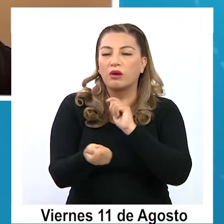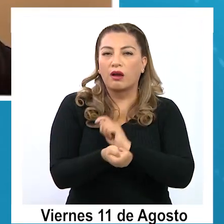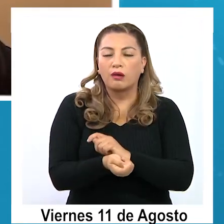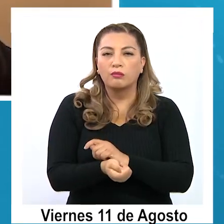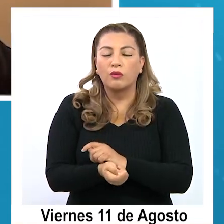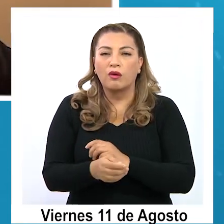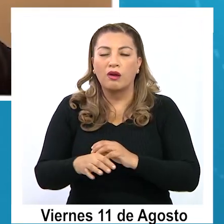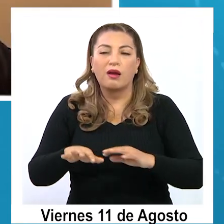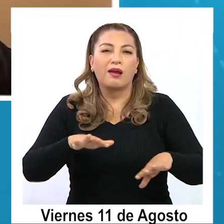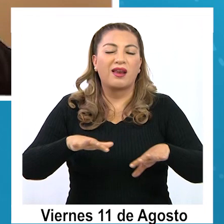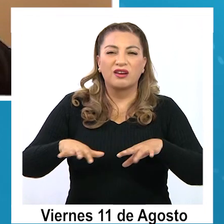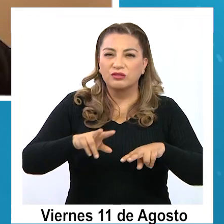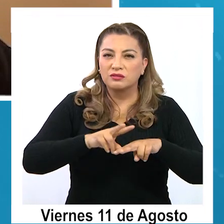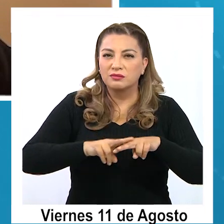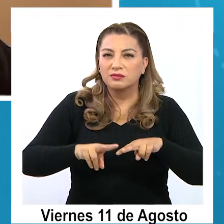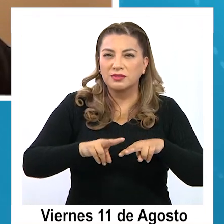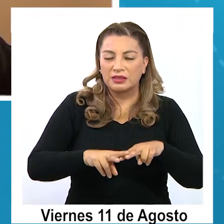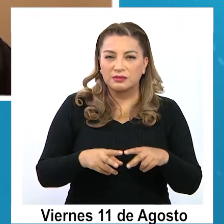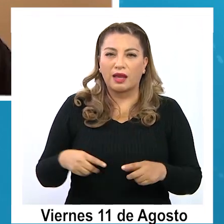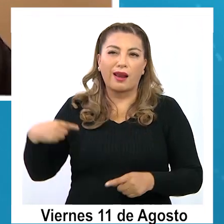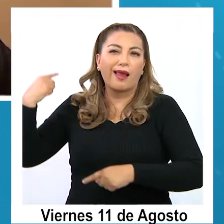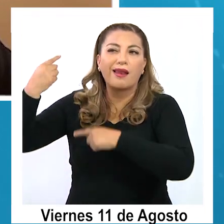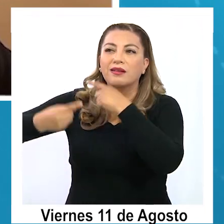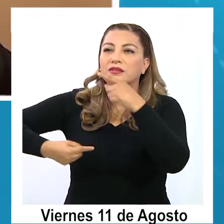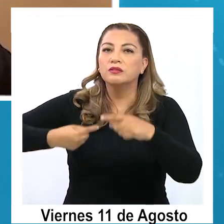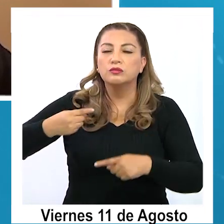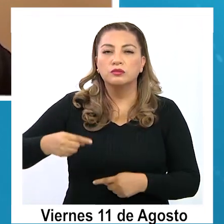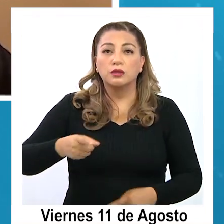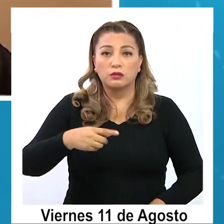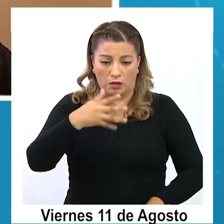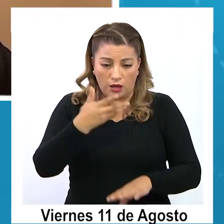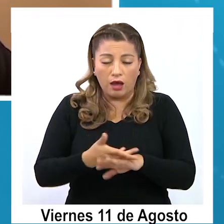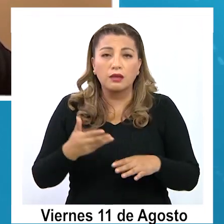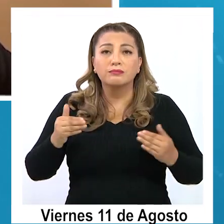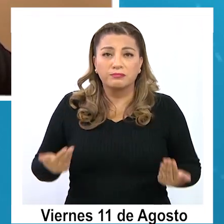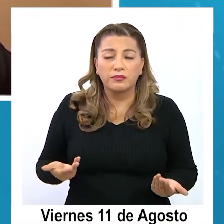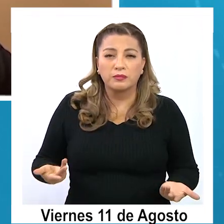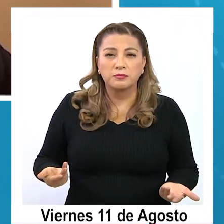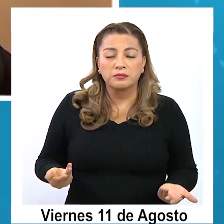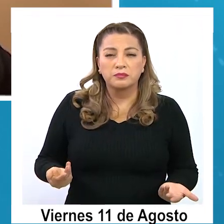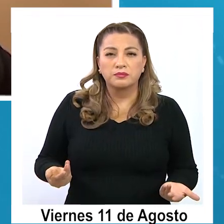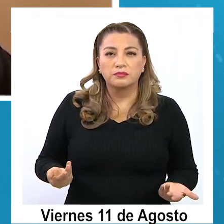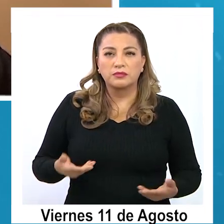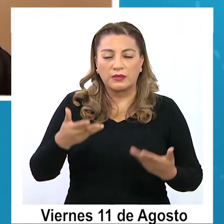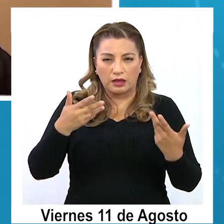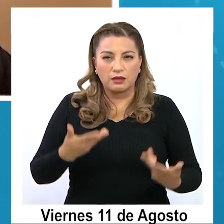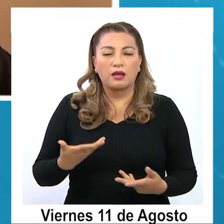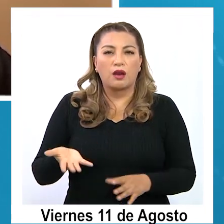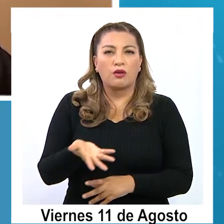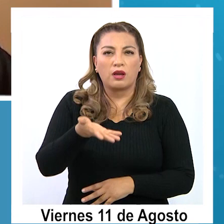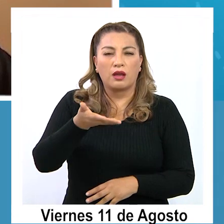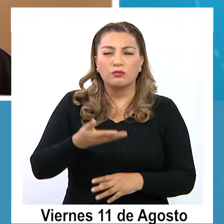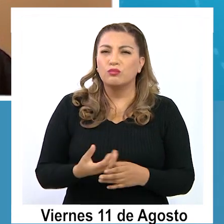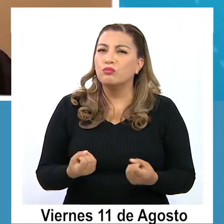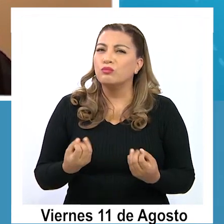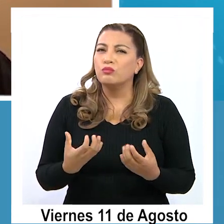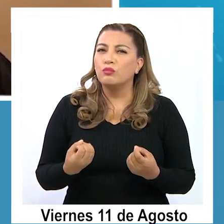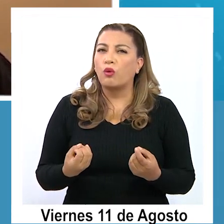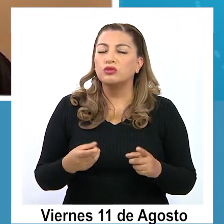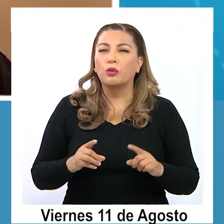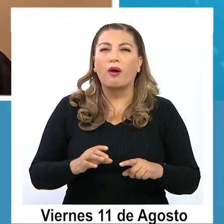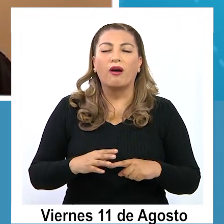hacer, por un cambio generacional y eso es lo que tenemos y eso exige en este momento que haya mucha